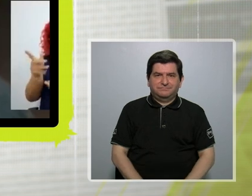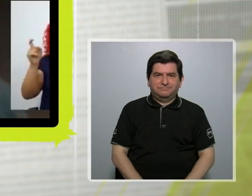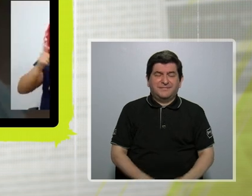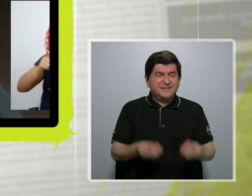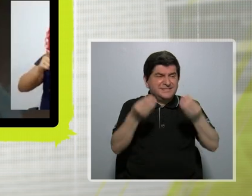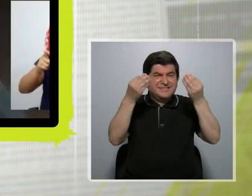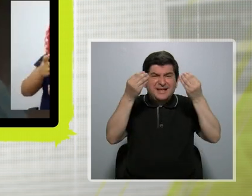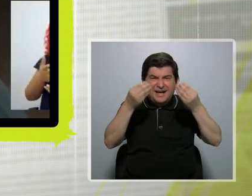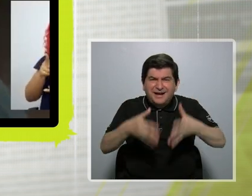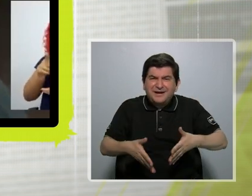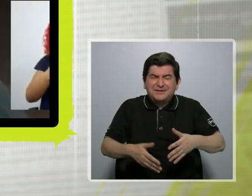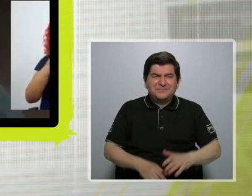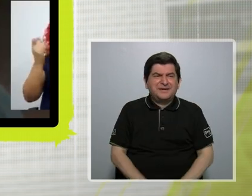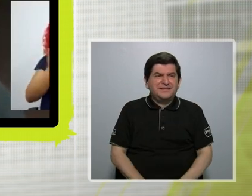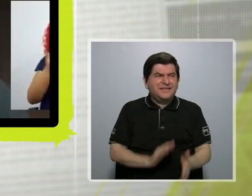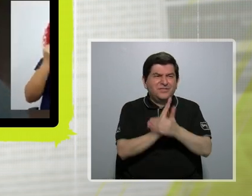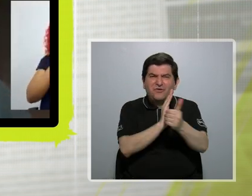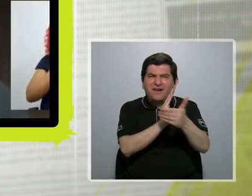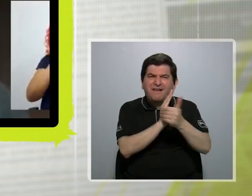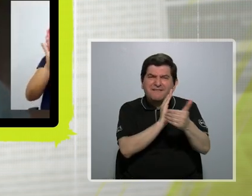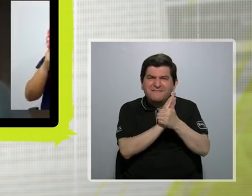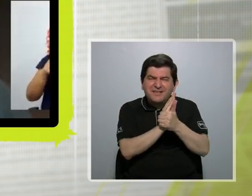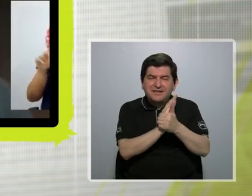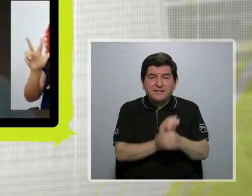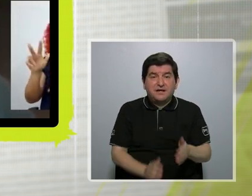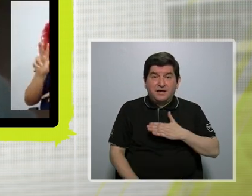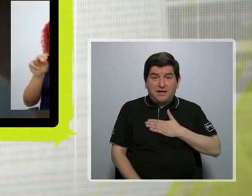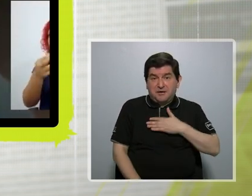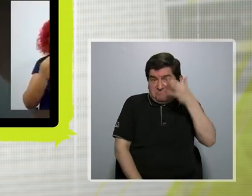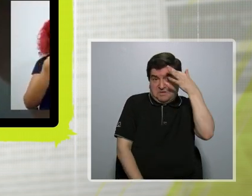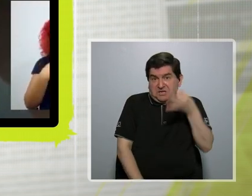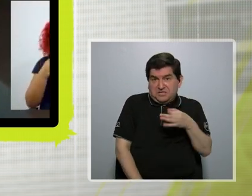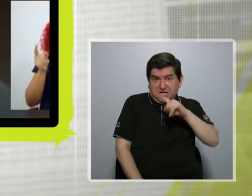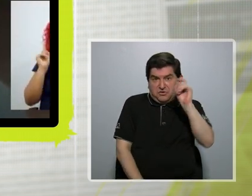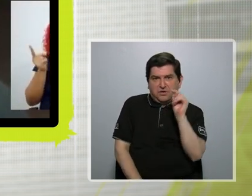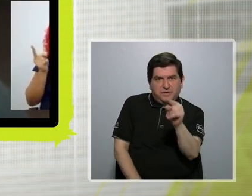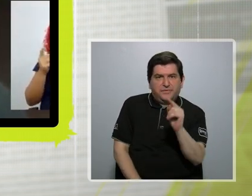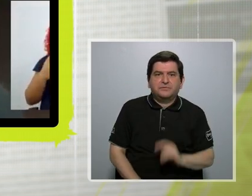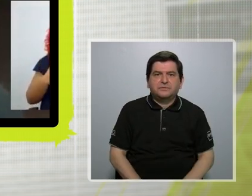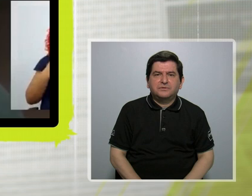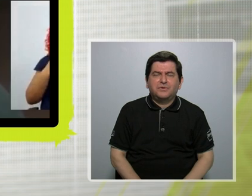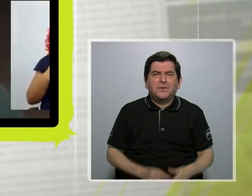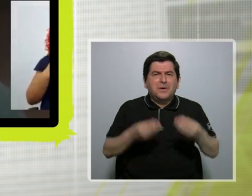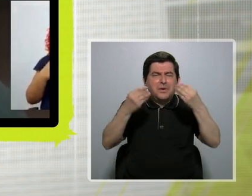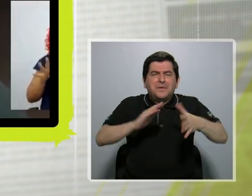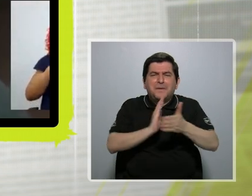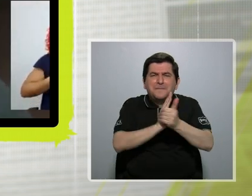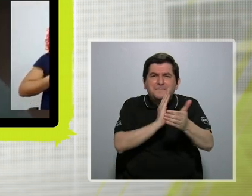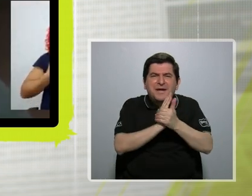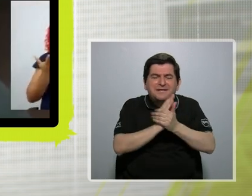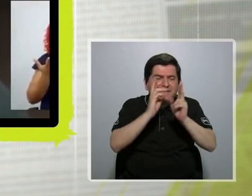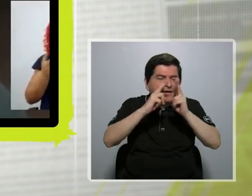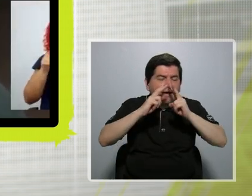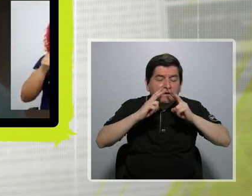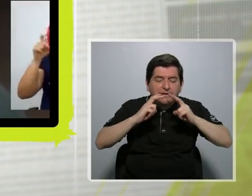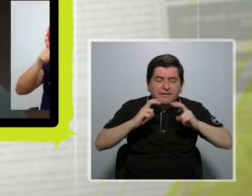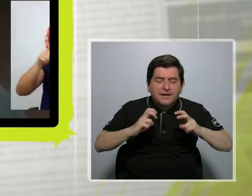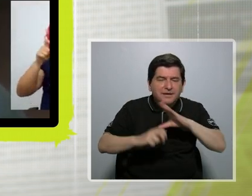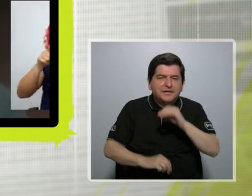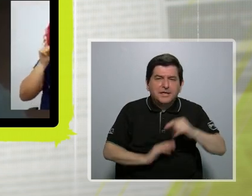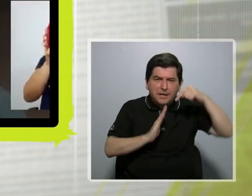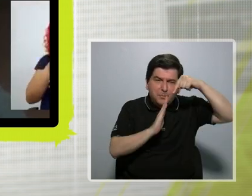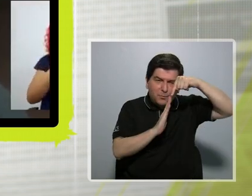perdido la capacidad, o a mí me parece, se lo pregunto a usted, hemos perdido la capacidad de análisis y de